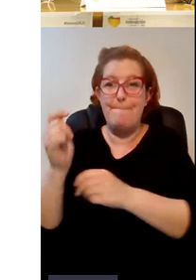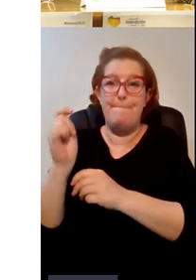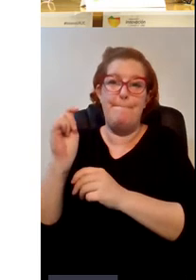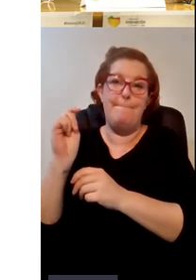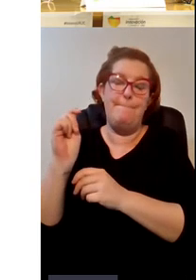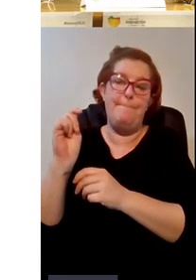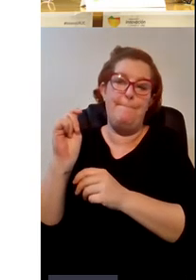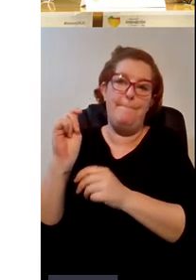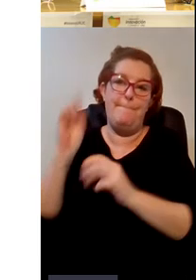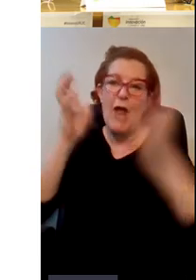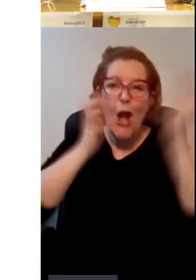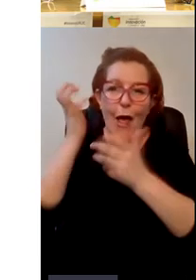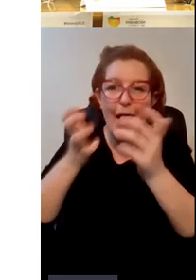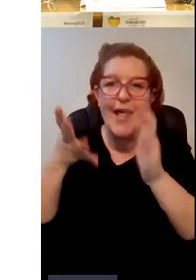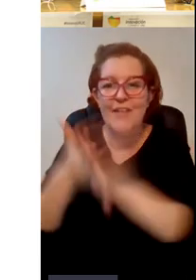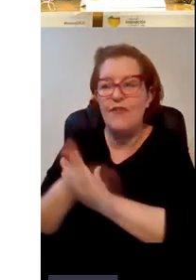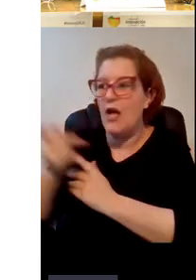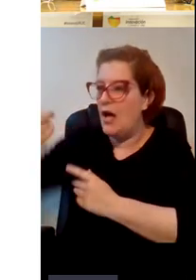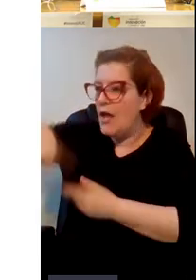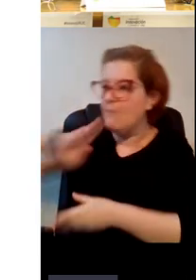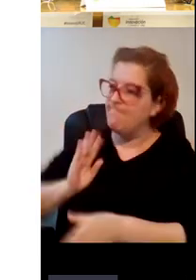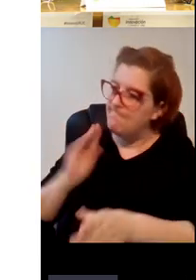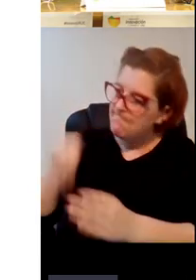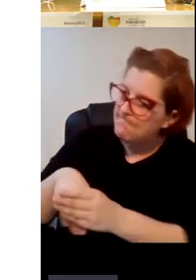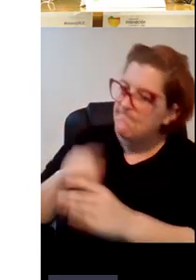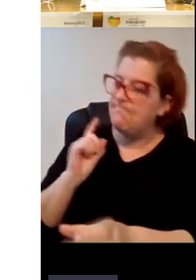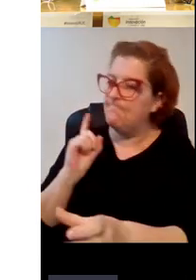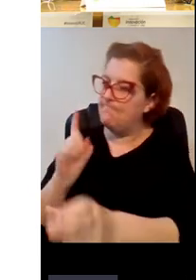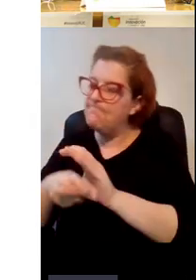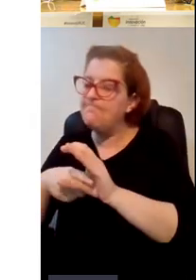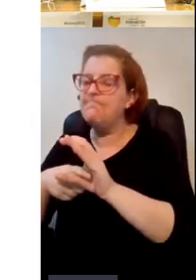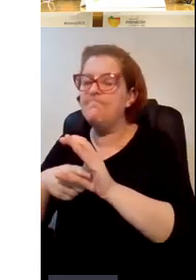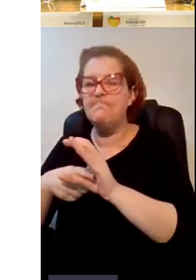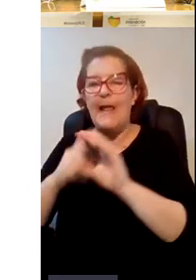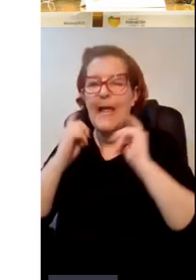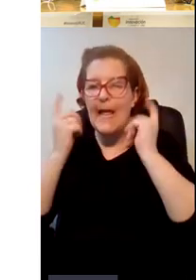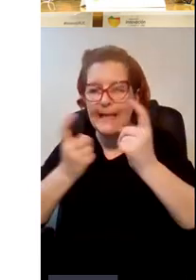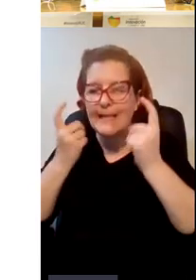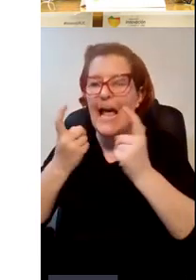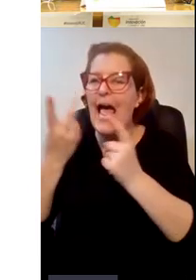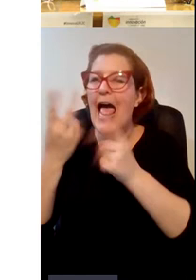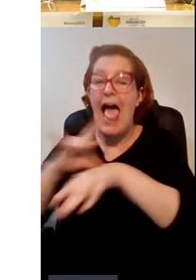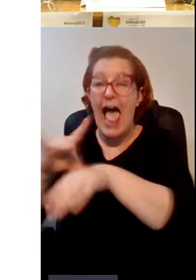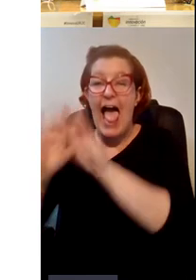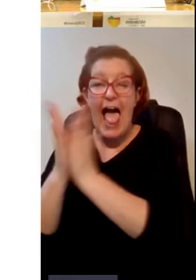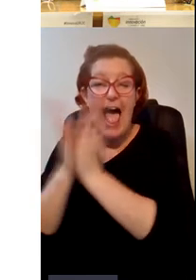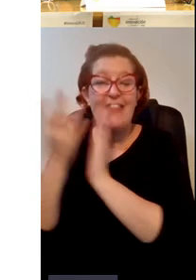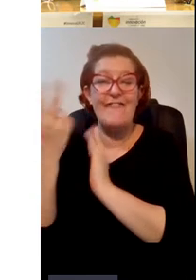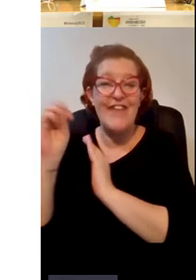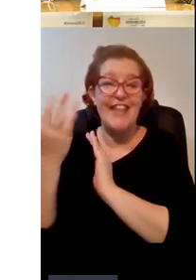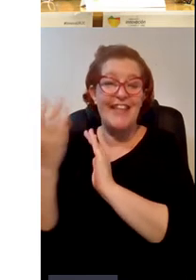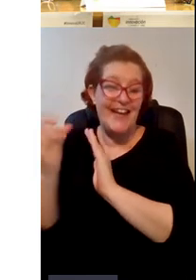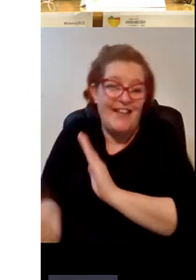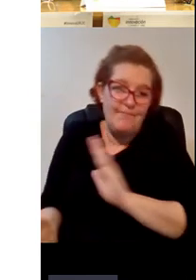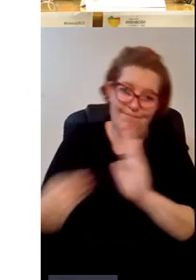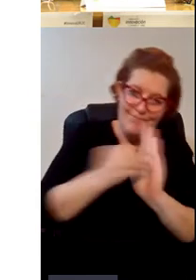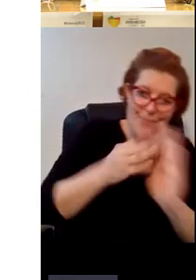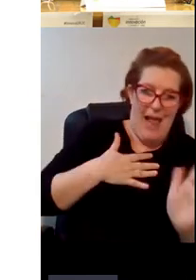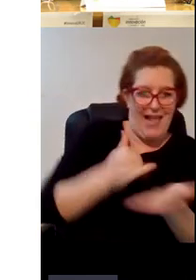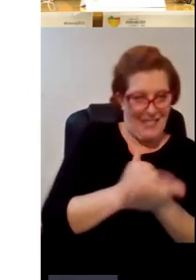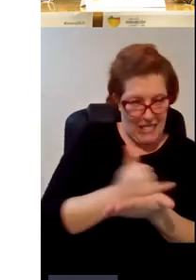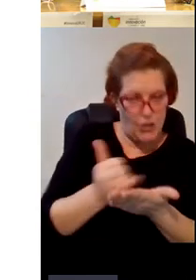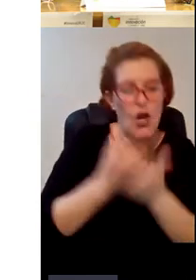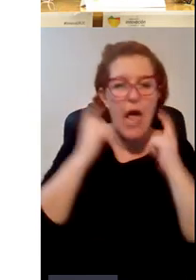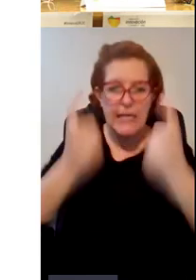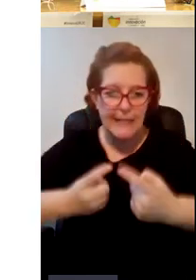se implicaran e intentarán introducir varias partes de la agenda 2030 en todas sus en las asignaturas con